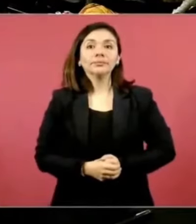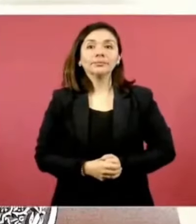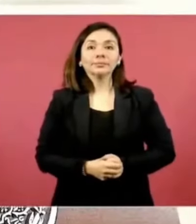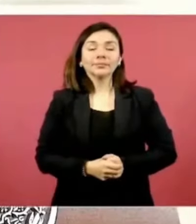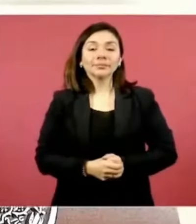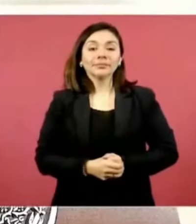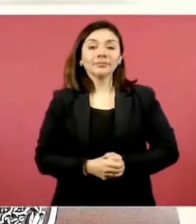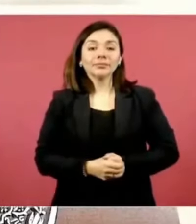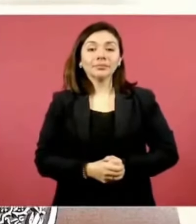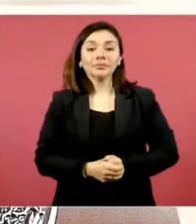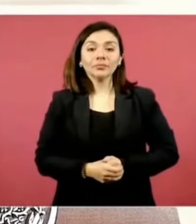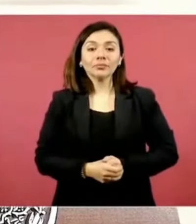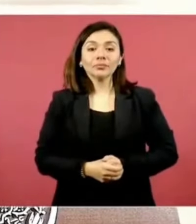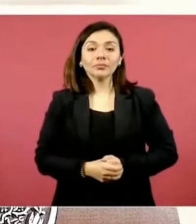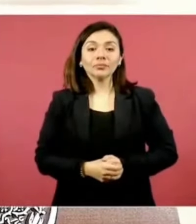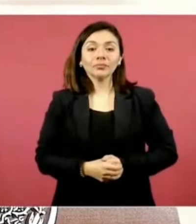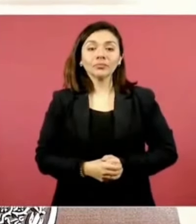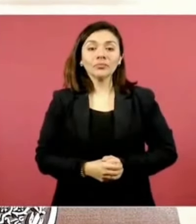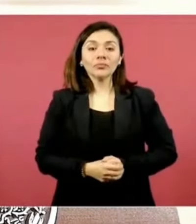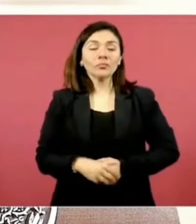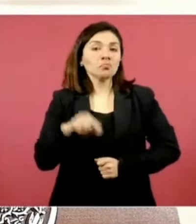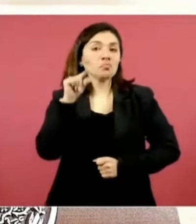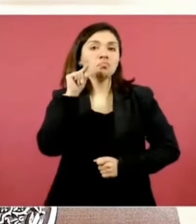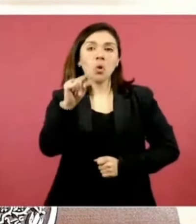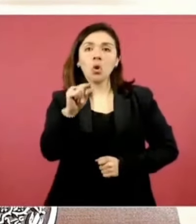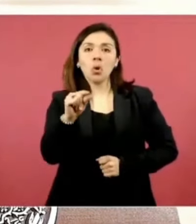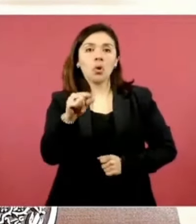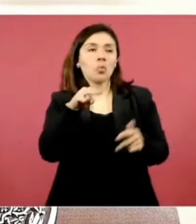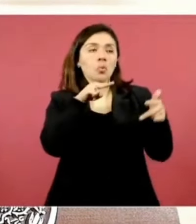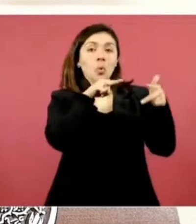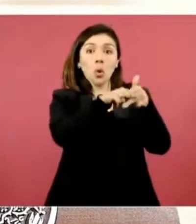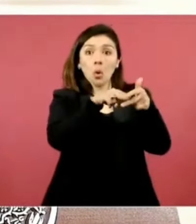muy pocos homicidios